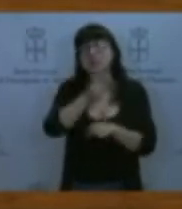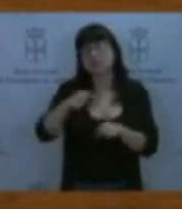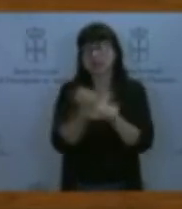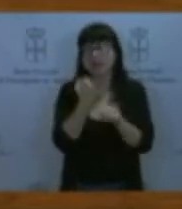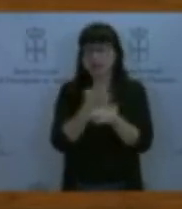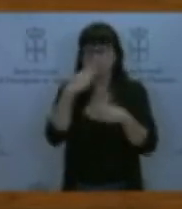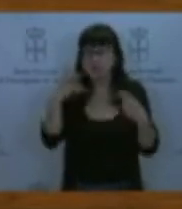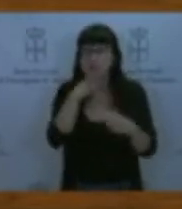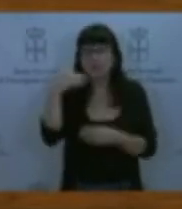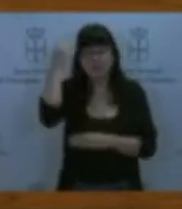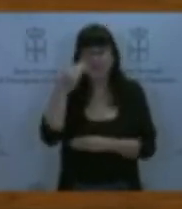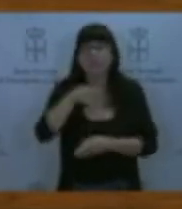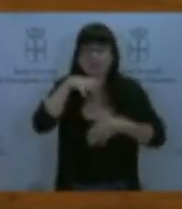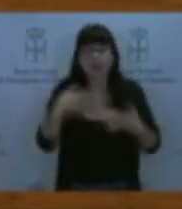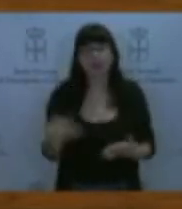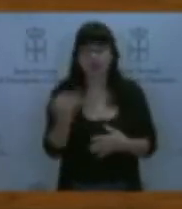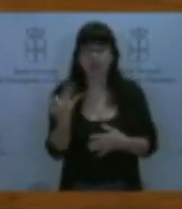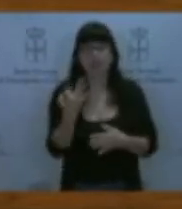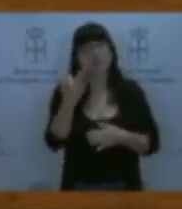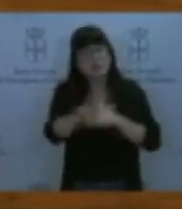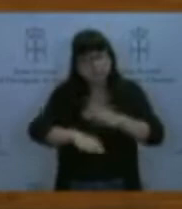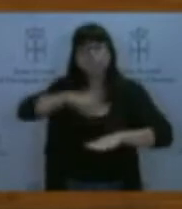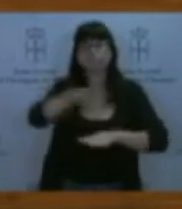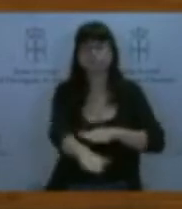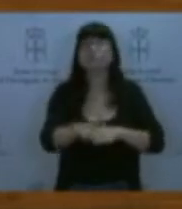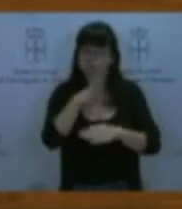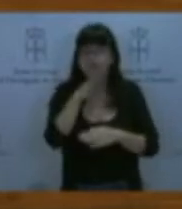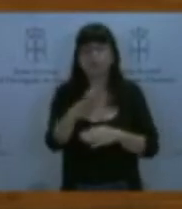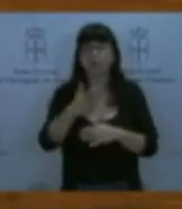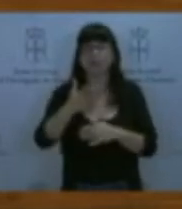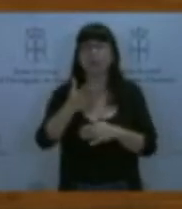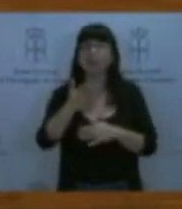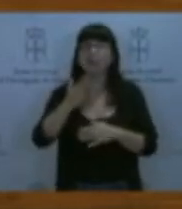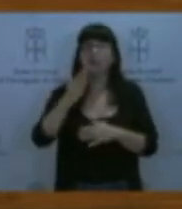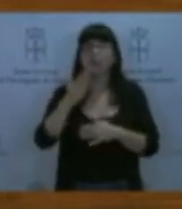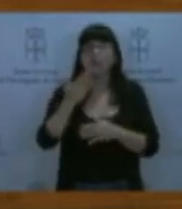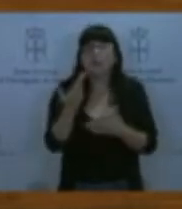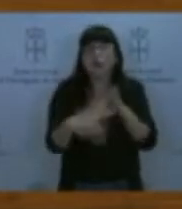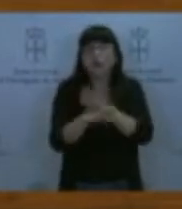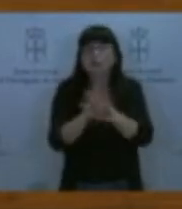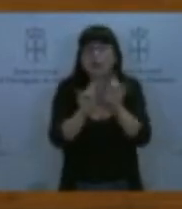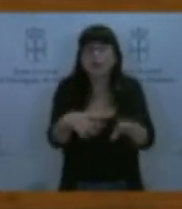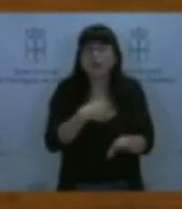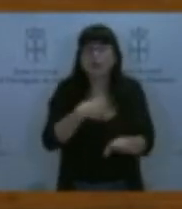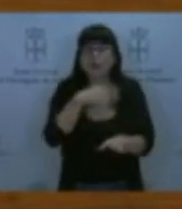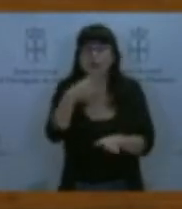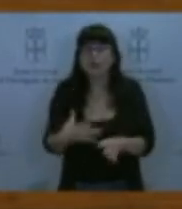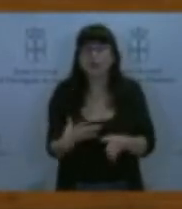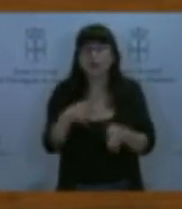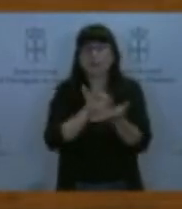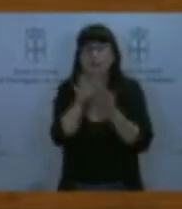porque no se pueden mantener los efectos que sobre los servicios públicos asturianos tuvieron los recortes salvajes que impuso el Partido Popular.